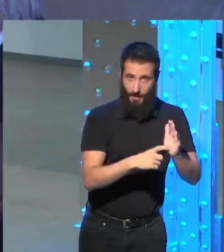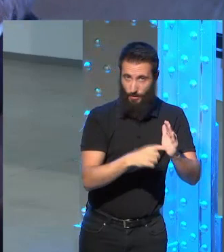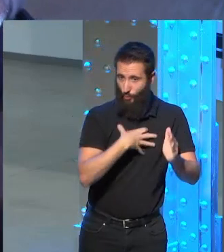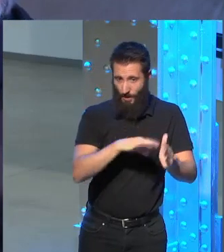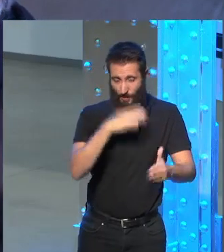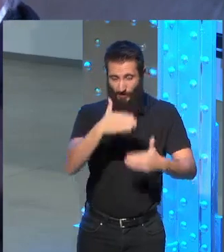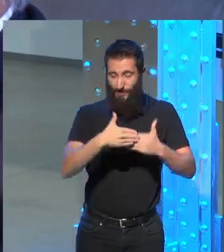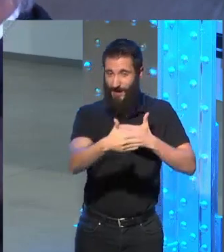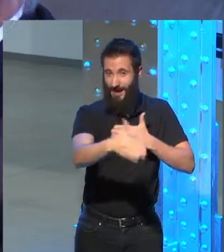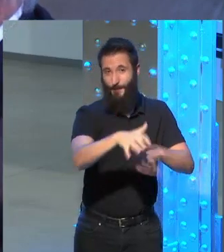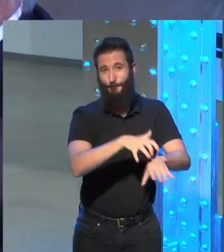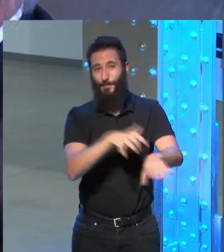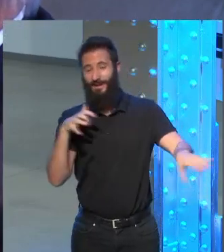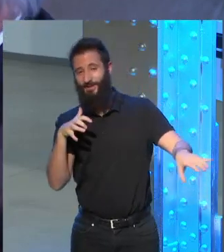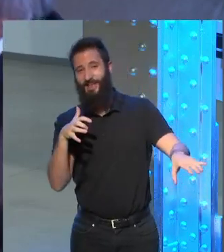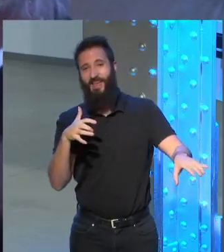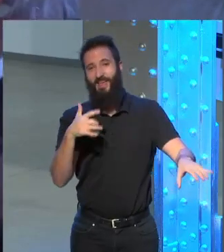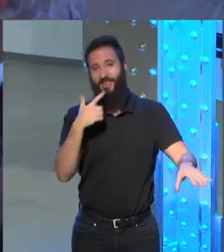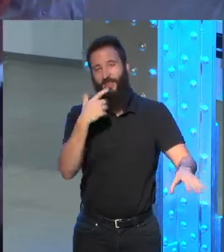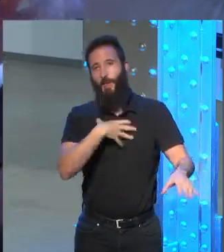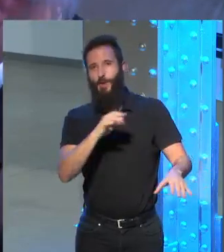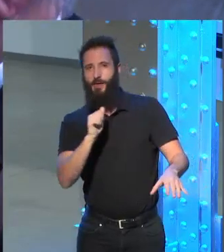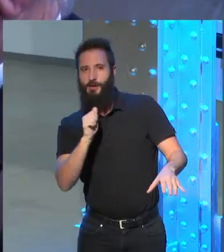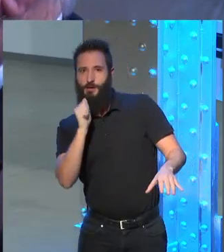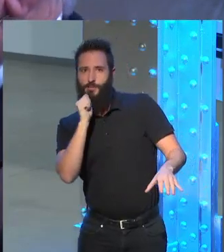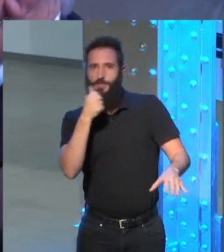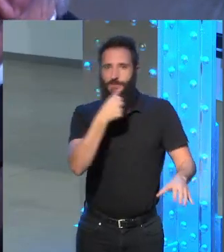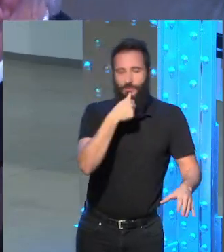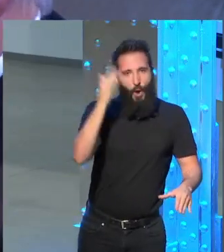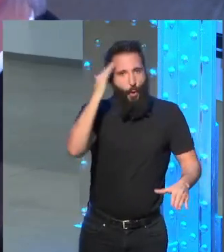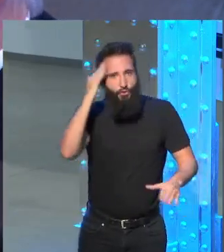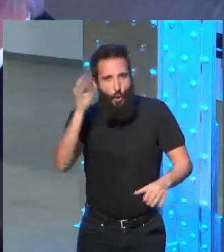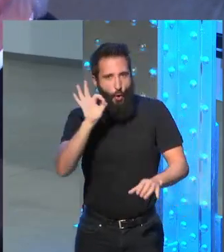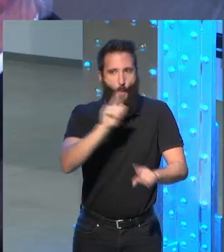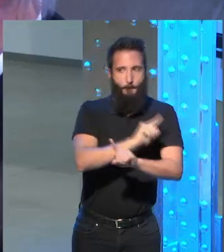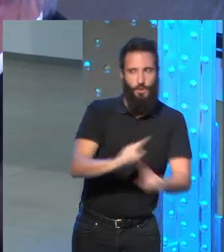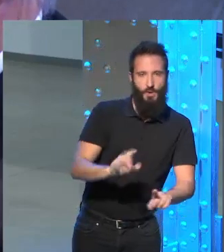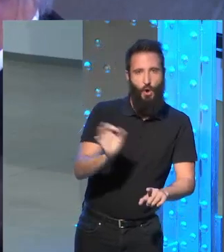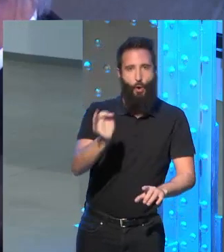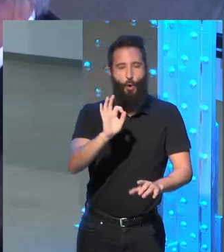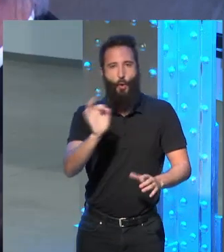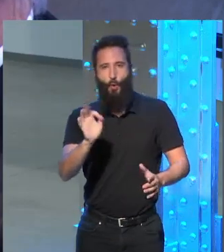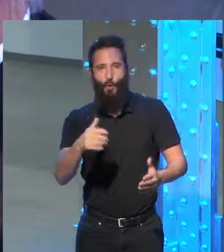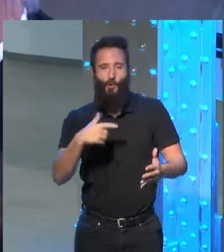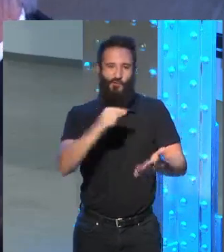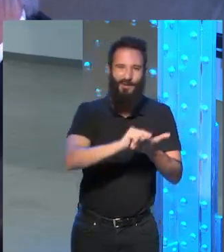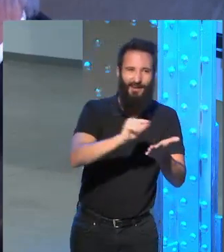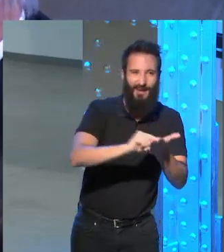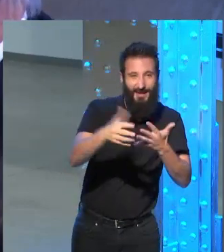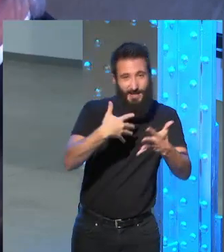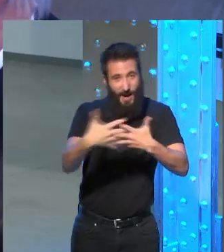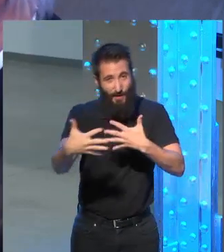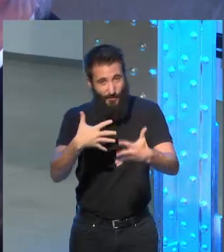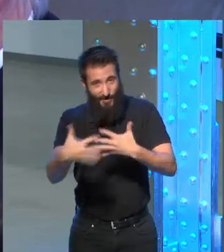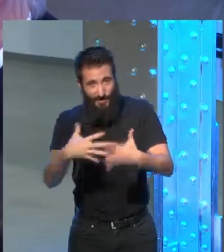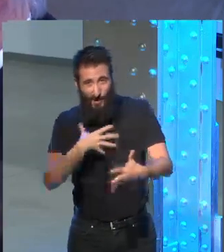parte de los archivos pues tienen vetos de los autores cartas o manuscritos que solo